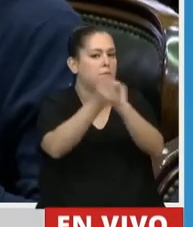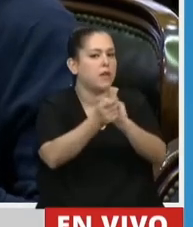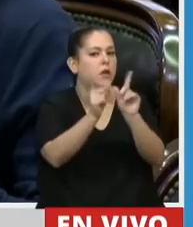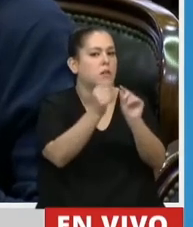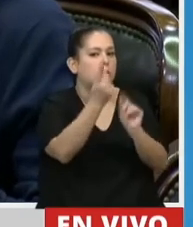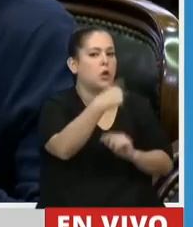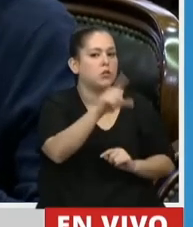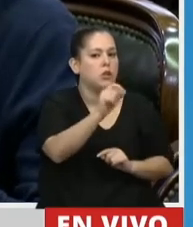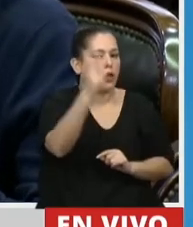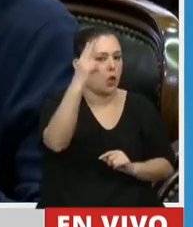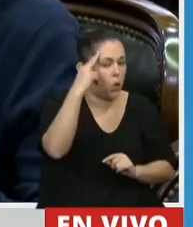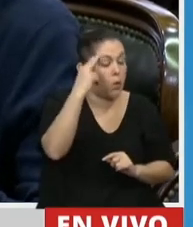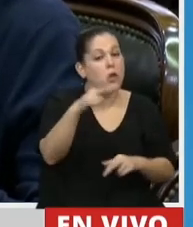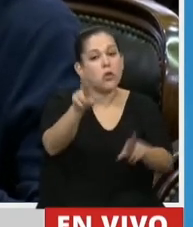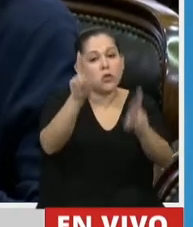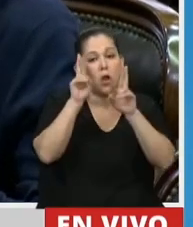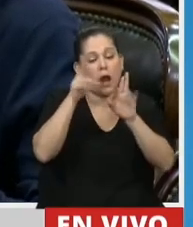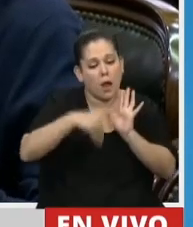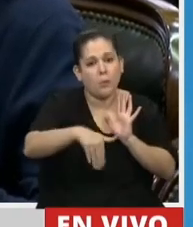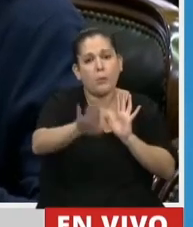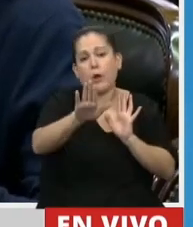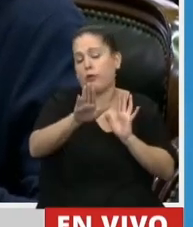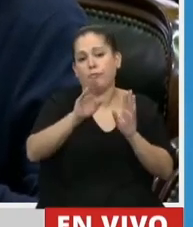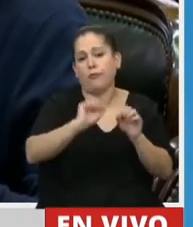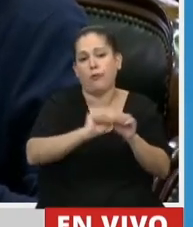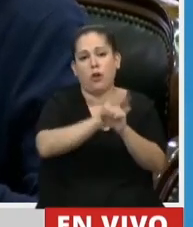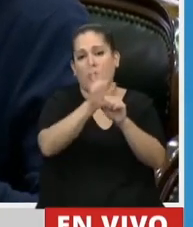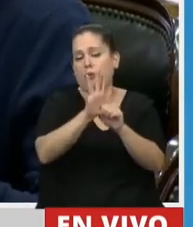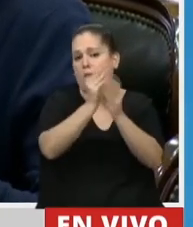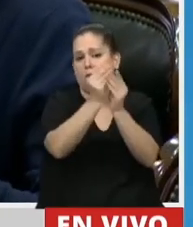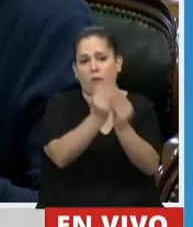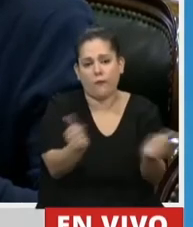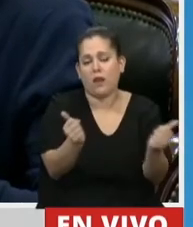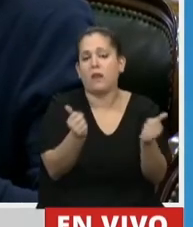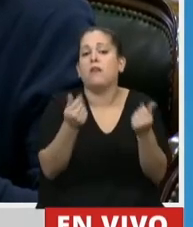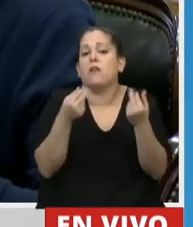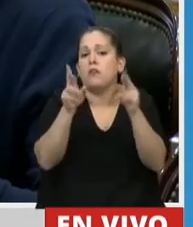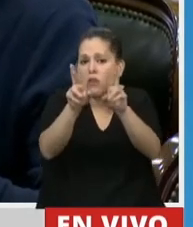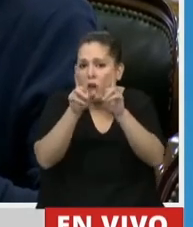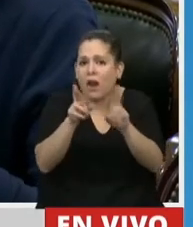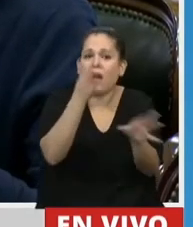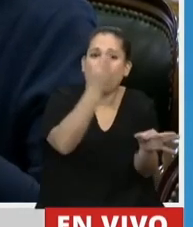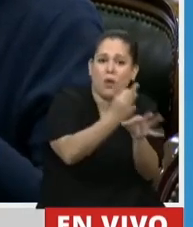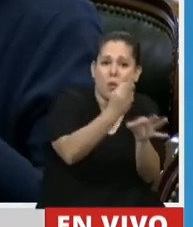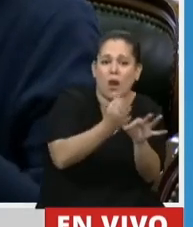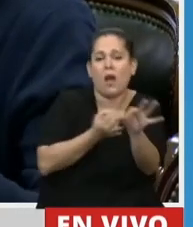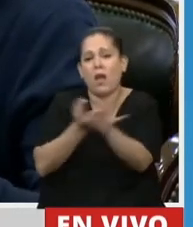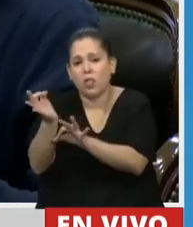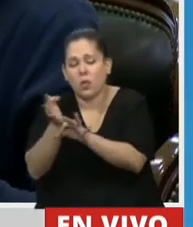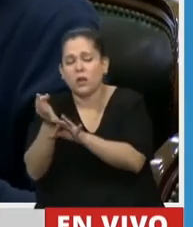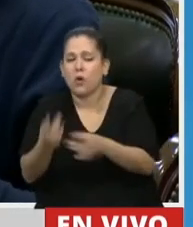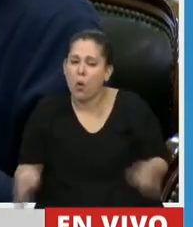que ojalá pronto salgamos de esta pandemia y que la escuela y la educación realmente vuelvan a